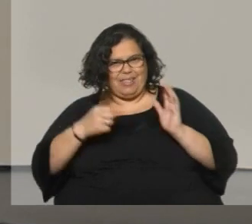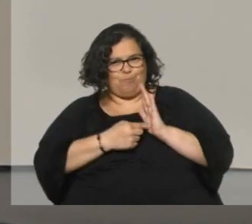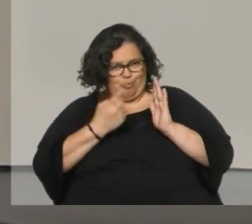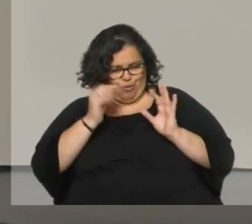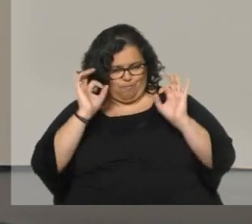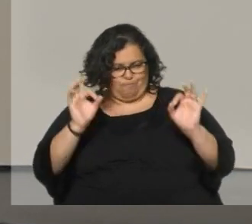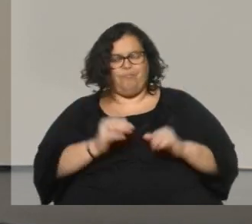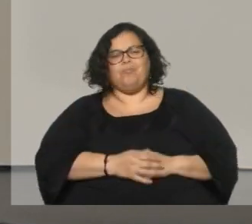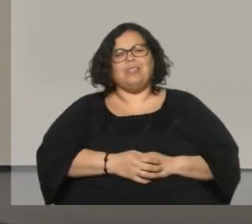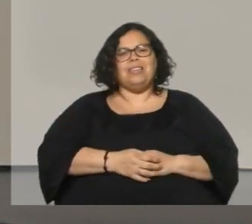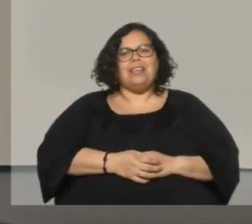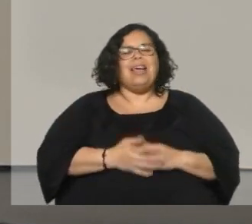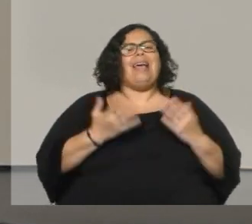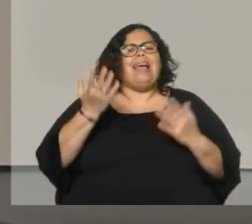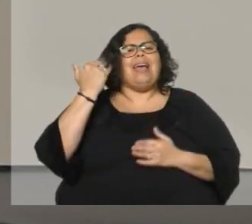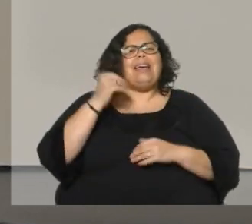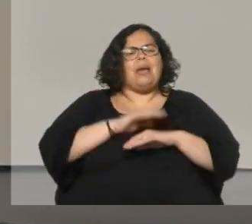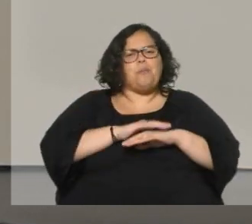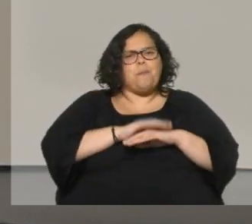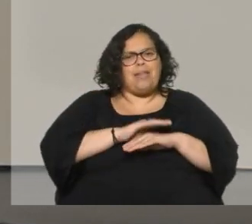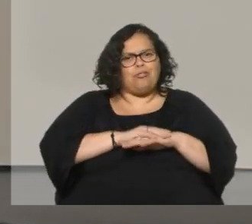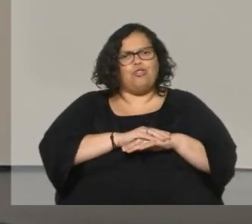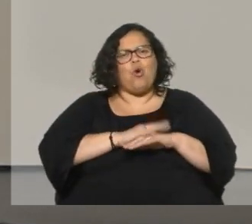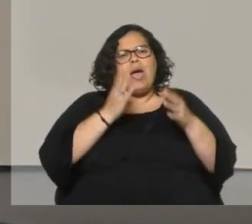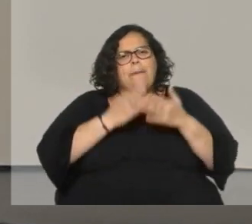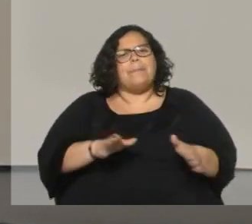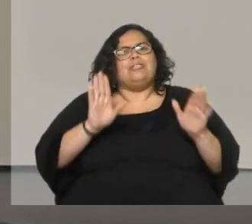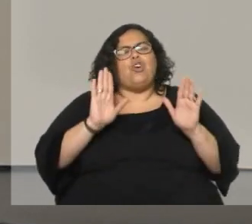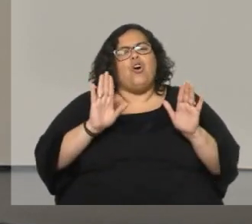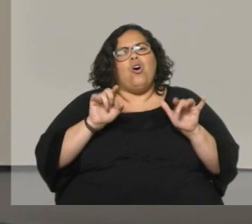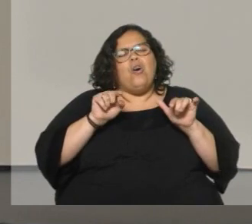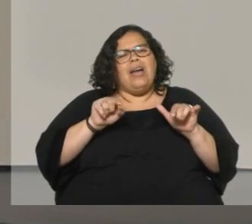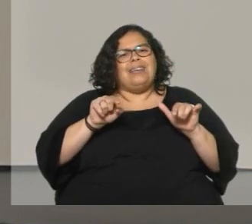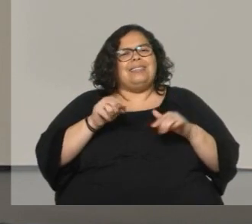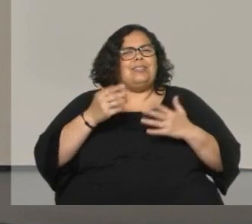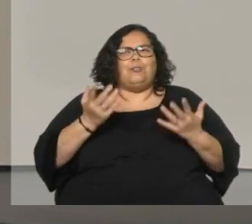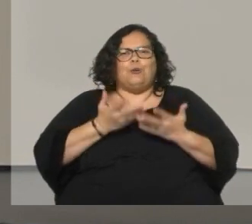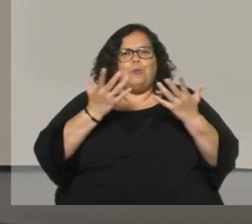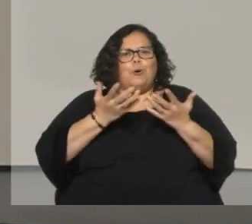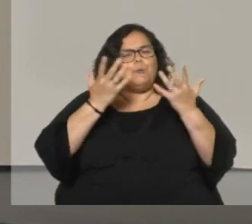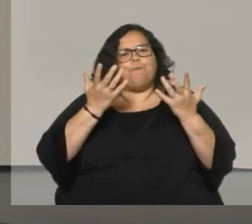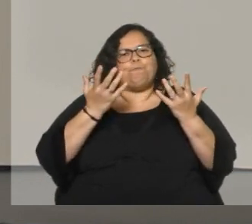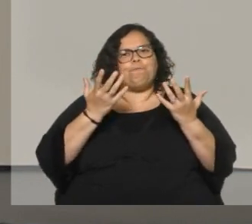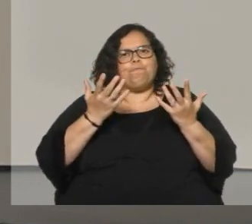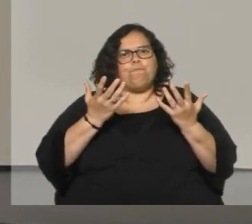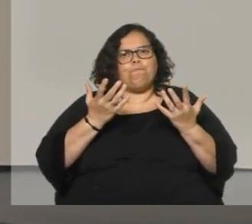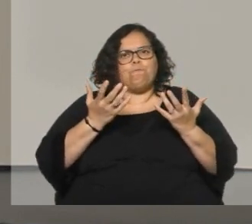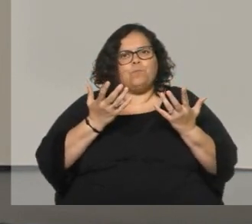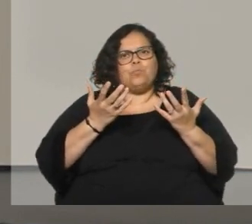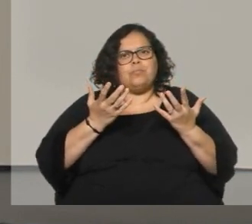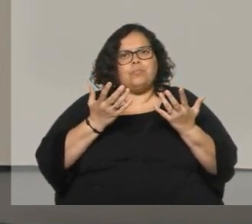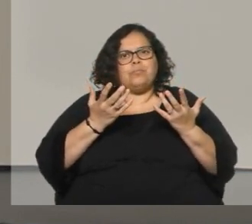algunos minutos ¿En qué momento empezó esa chispa a encenderse de